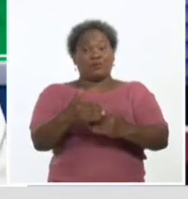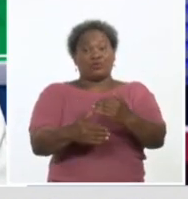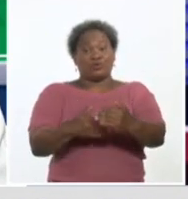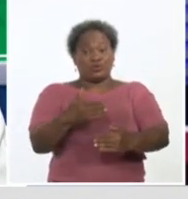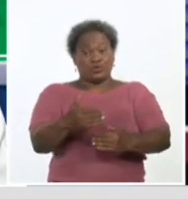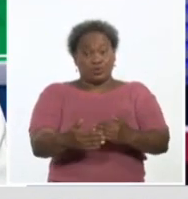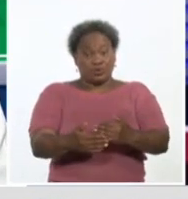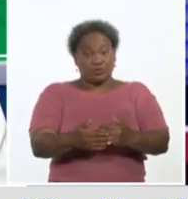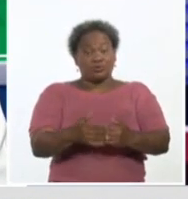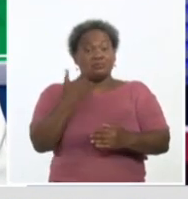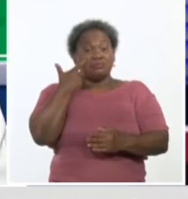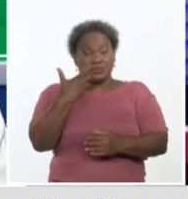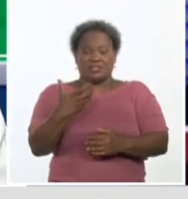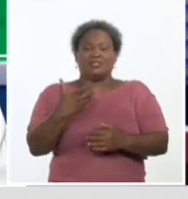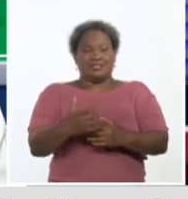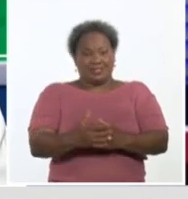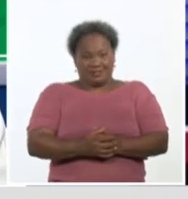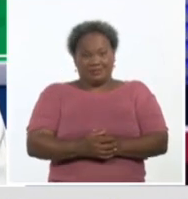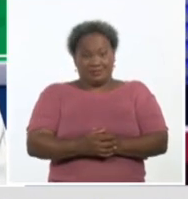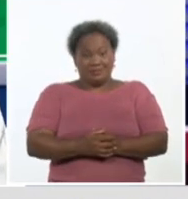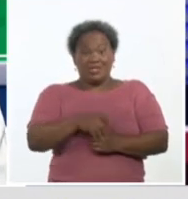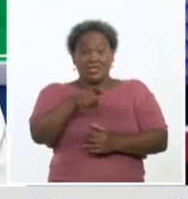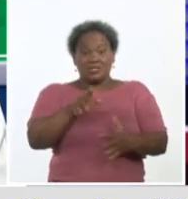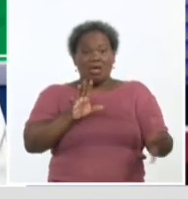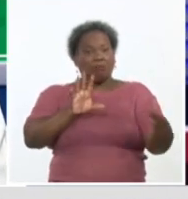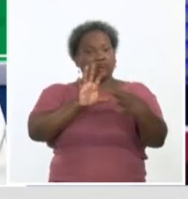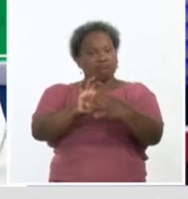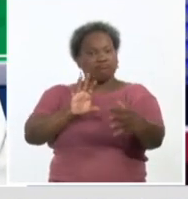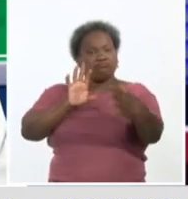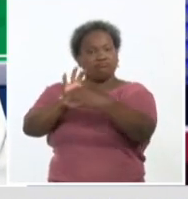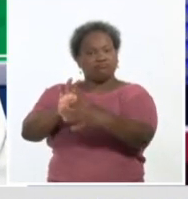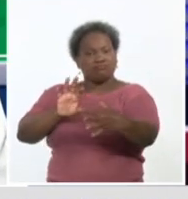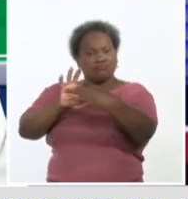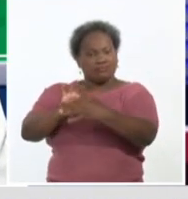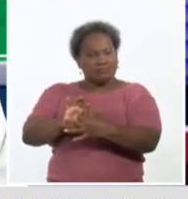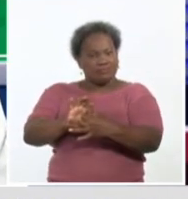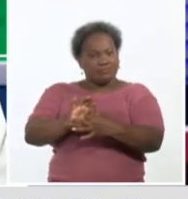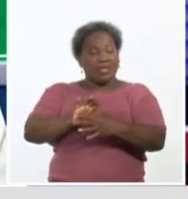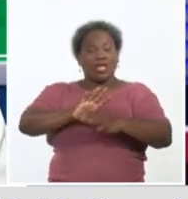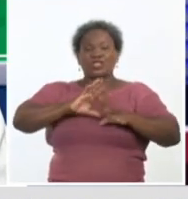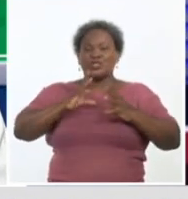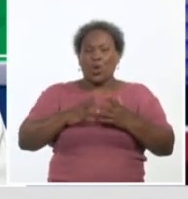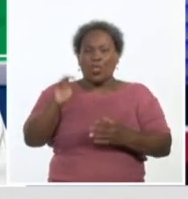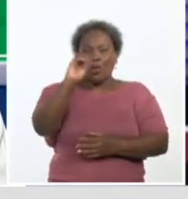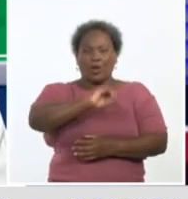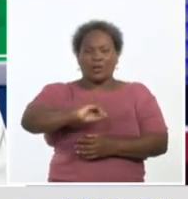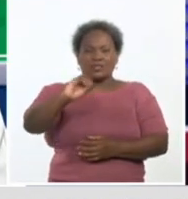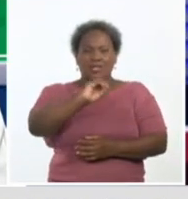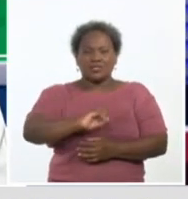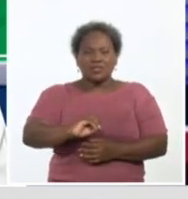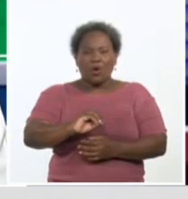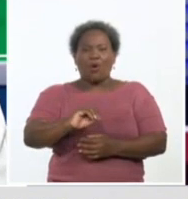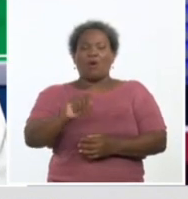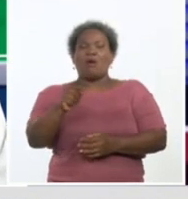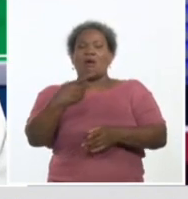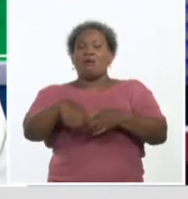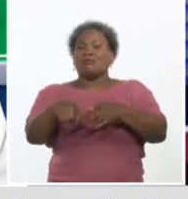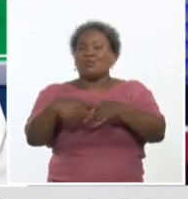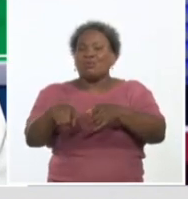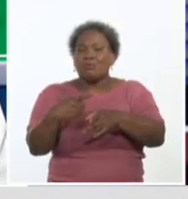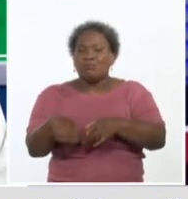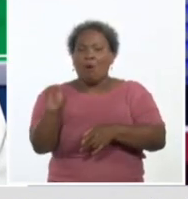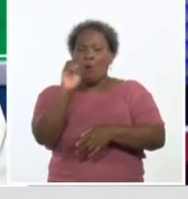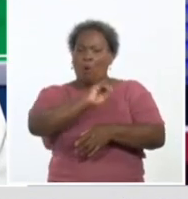muy interesante y que se ha ido coordinando a partir de toda la logística que lleva, de los aseguramientos, de la